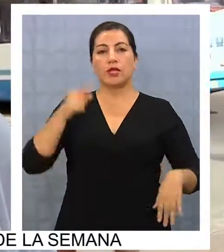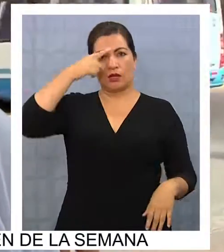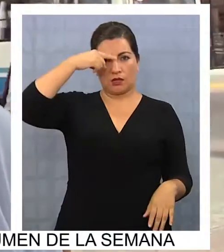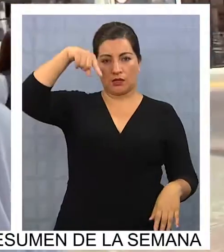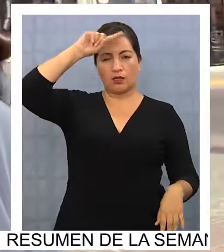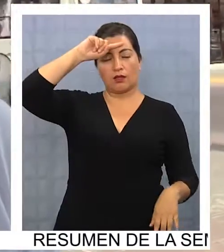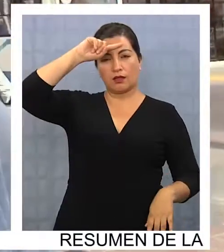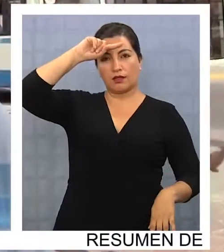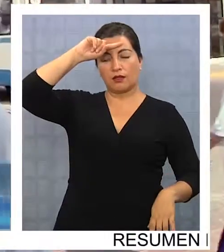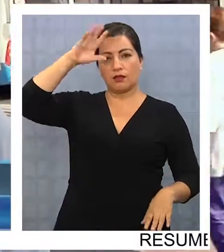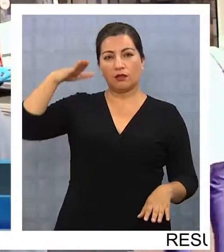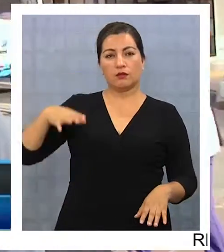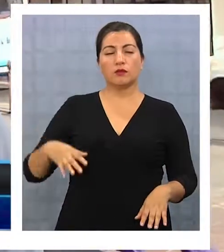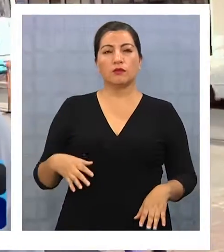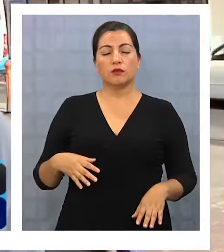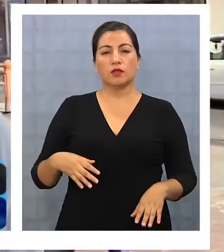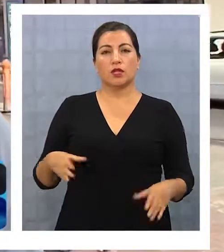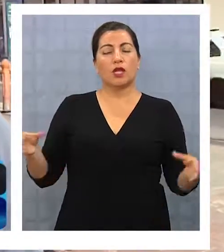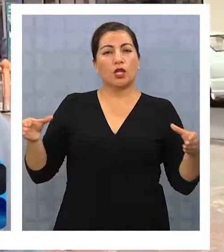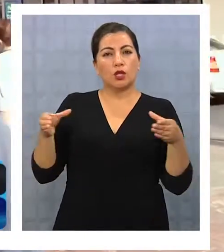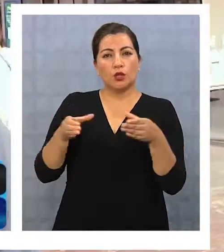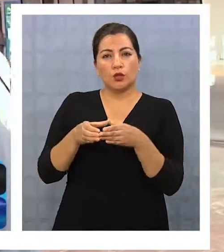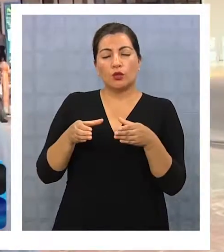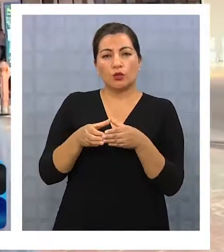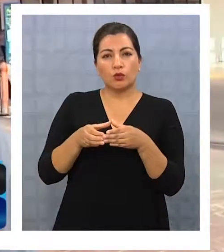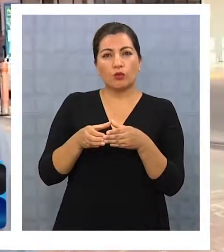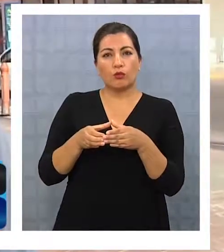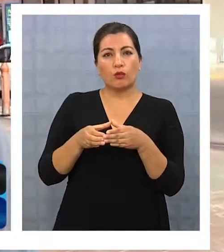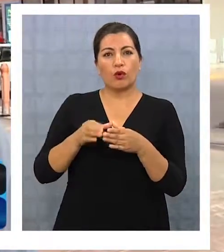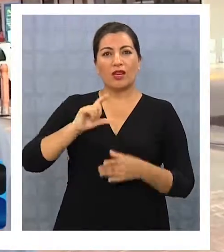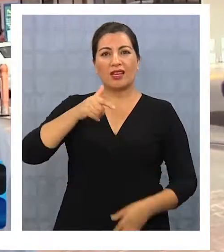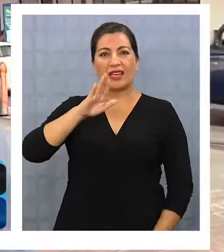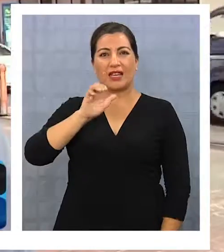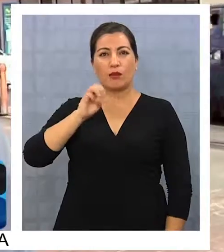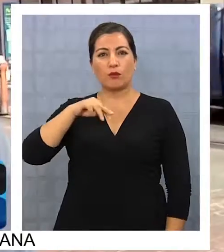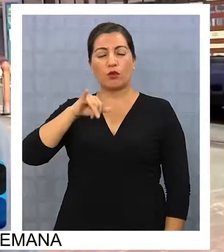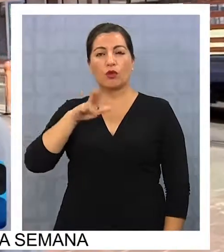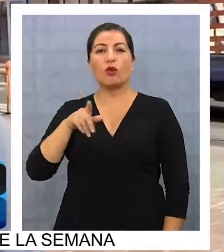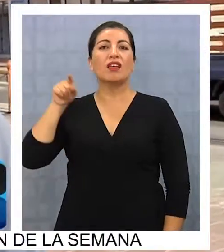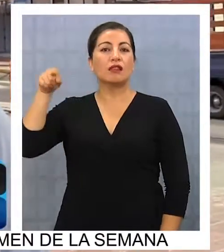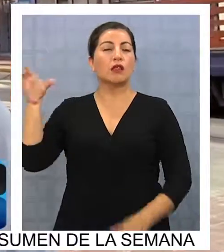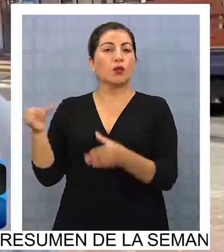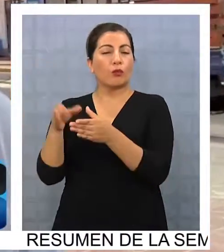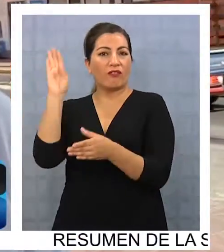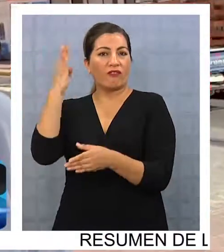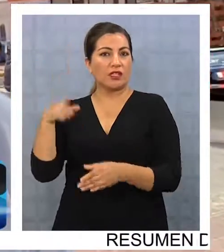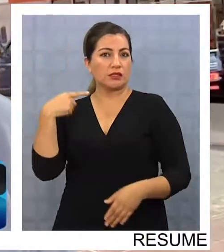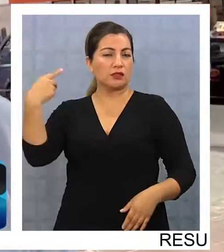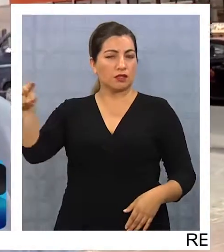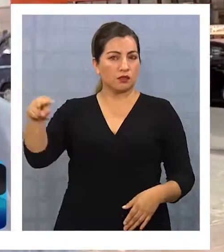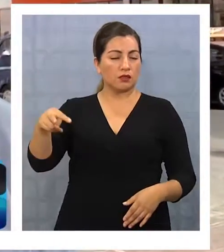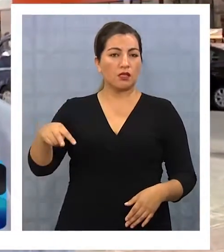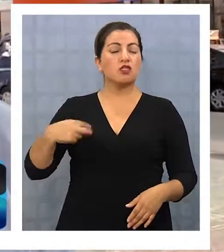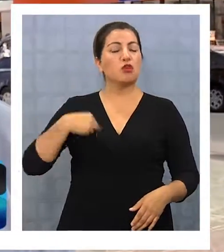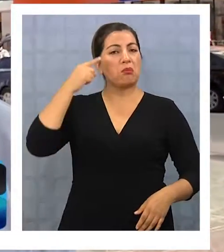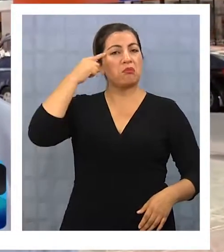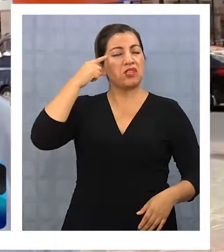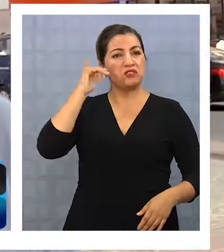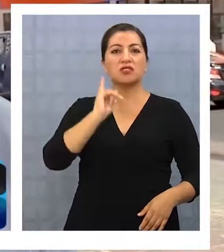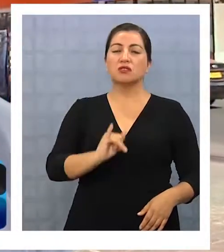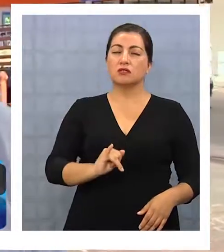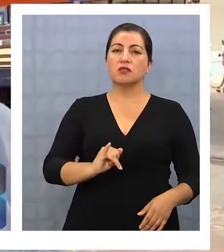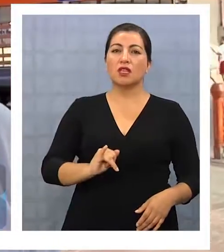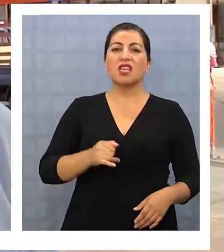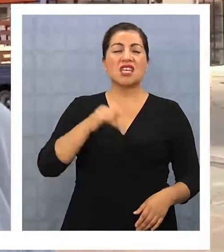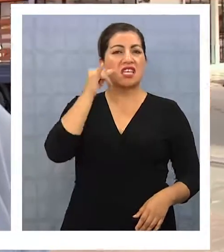el equipo de gremio, un tremendo equipo brasileño, y pienso que sí, que está preparado. Ha jugado en Calama